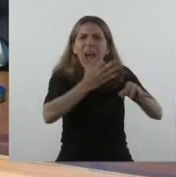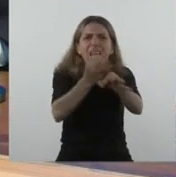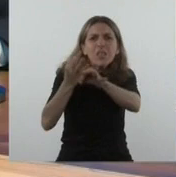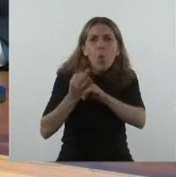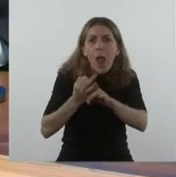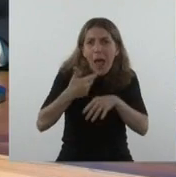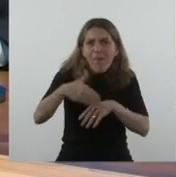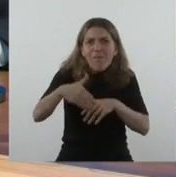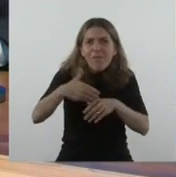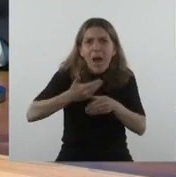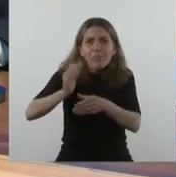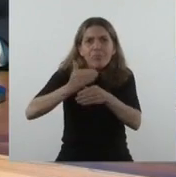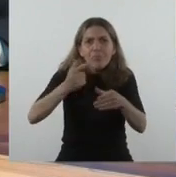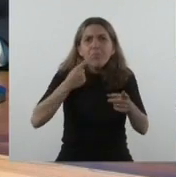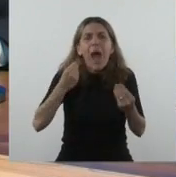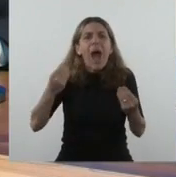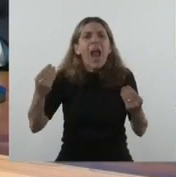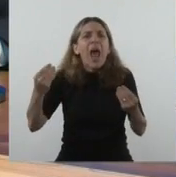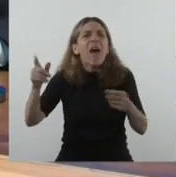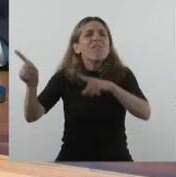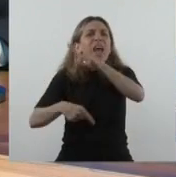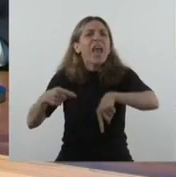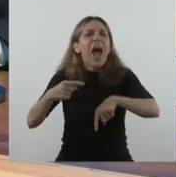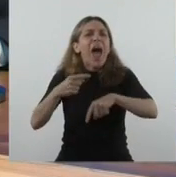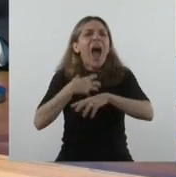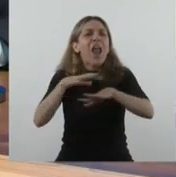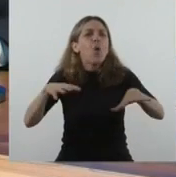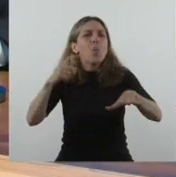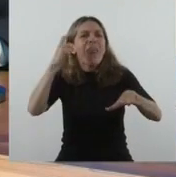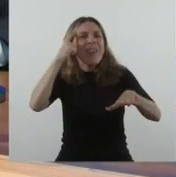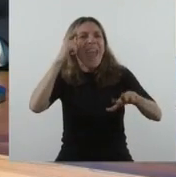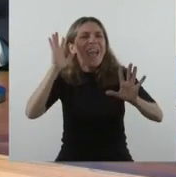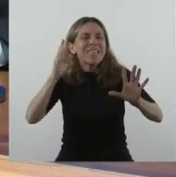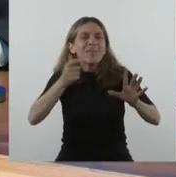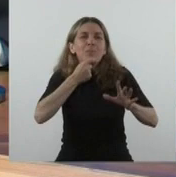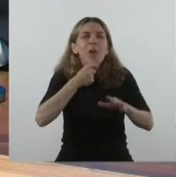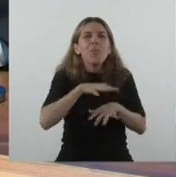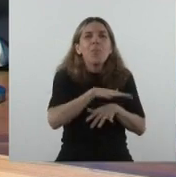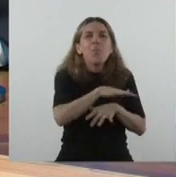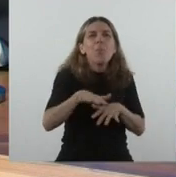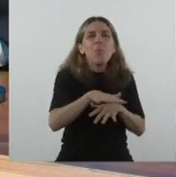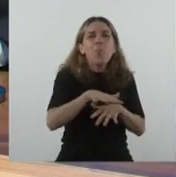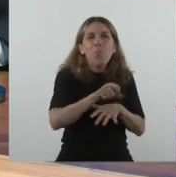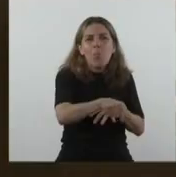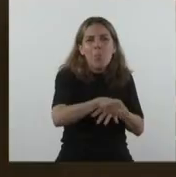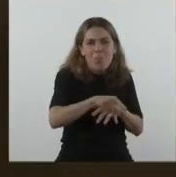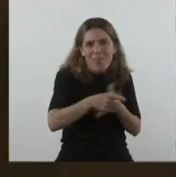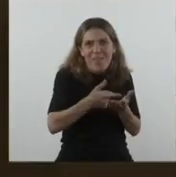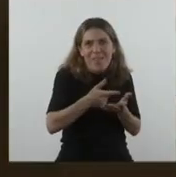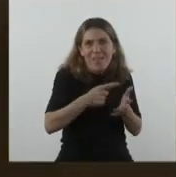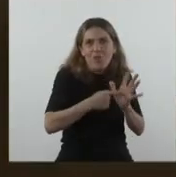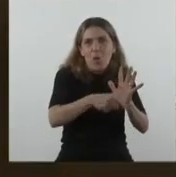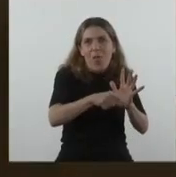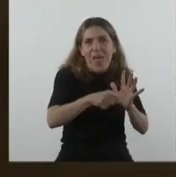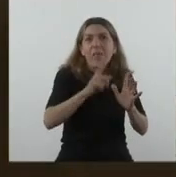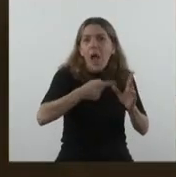se abren para que tenga 8 alumnos, 10 alumnos en las zonas más rurales de Santiago. Lo ven las casas